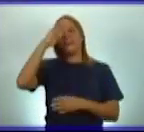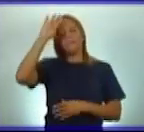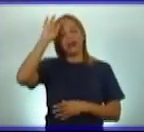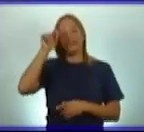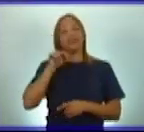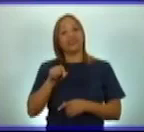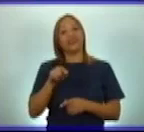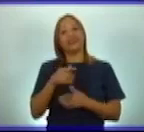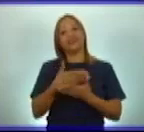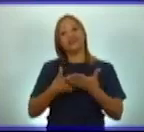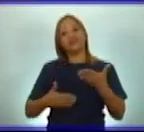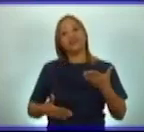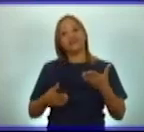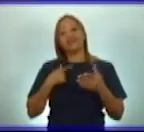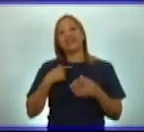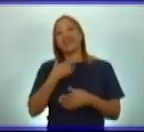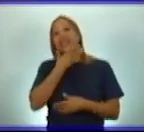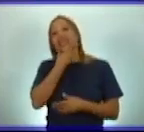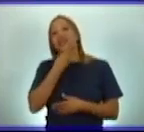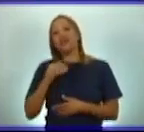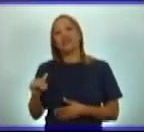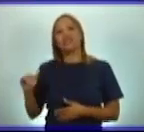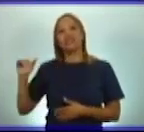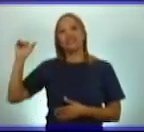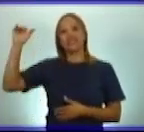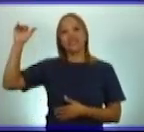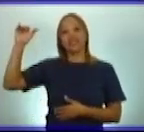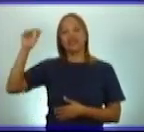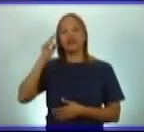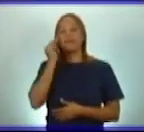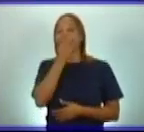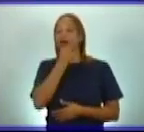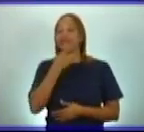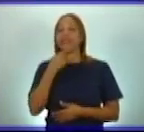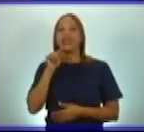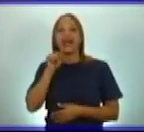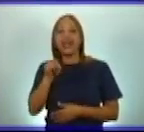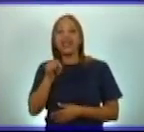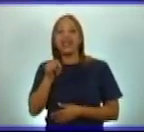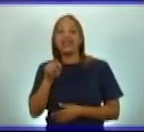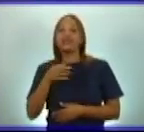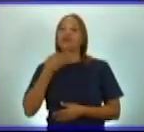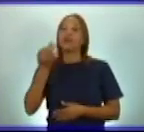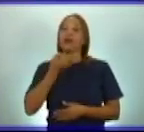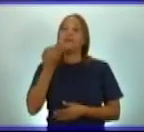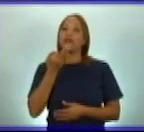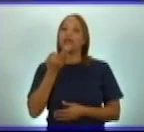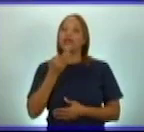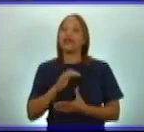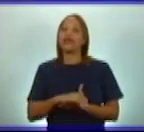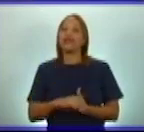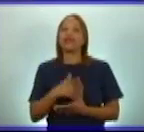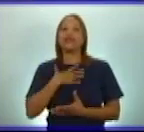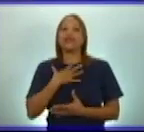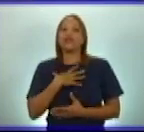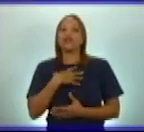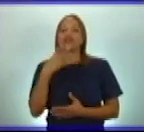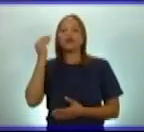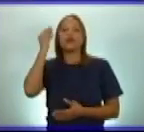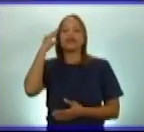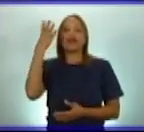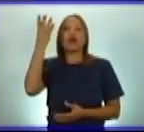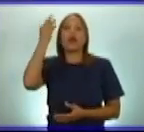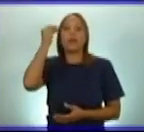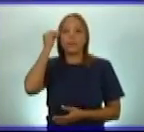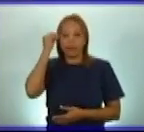emotiva, el adolescente Martí nos recrea una fuerte convicción de amor a la patria,